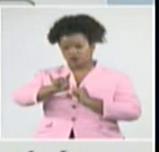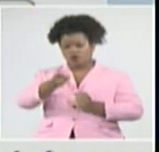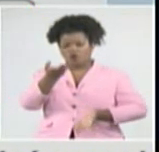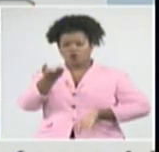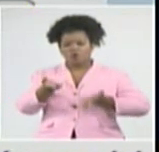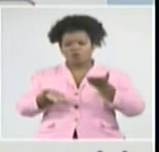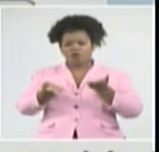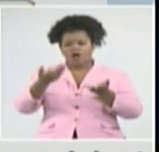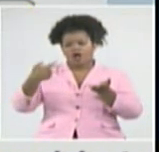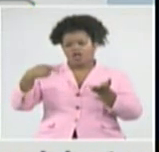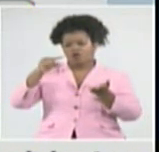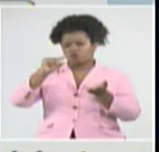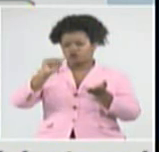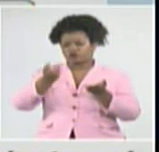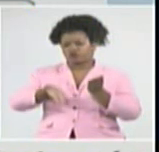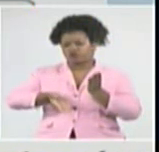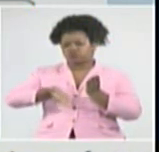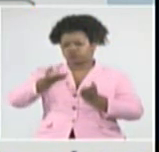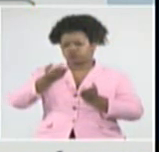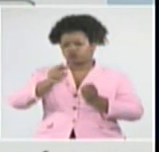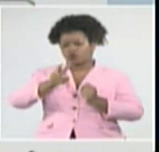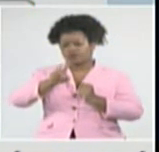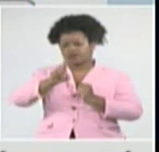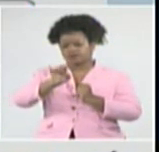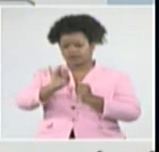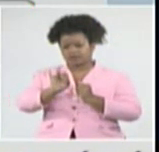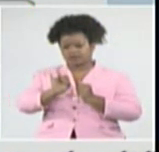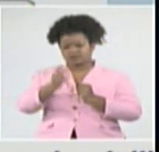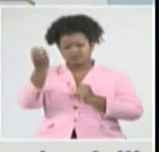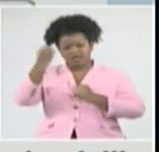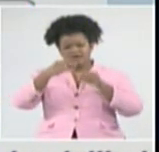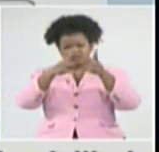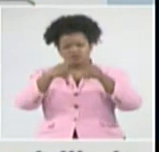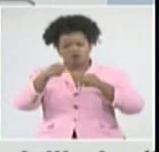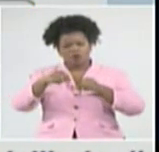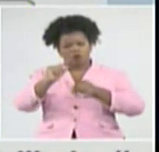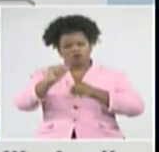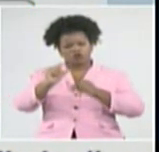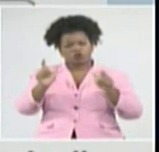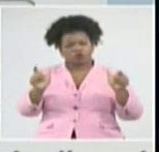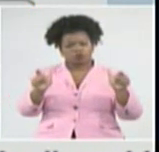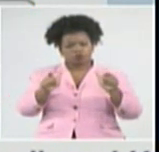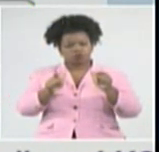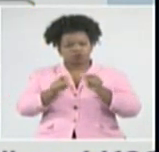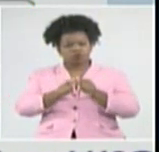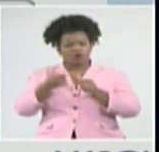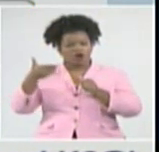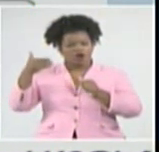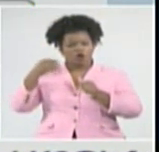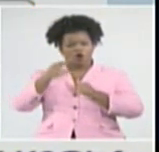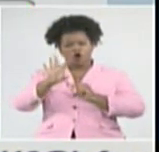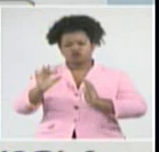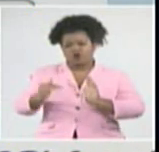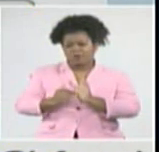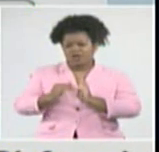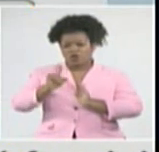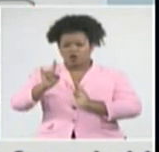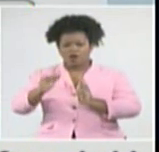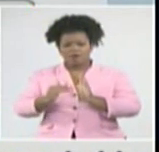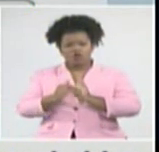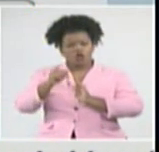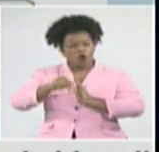siendo una cifra por debajo de 8.000, de 9.000, de 7.000, de 6.609.